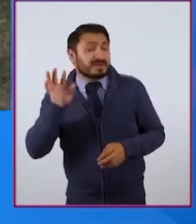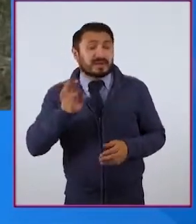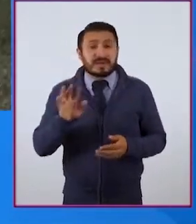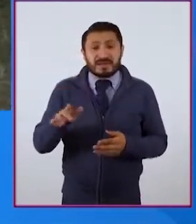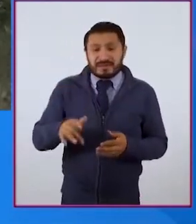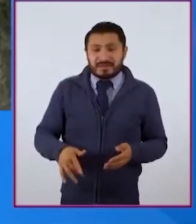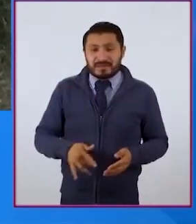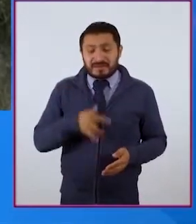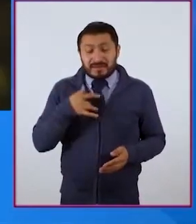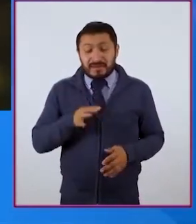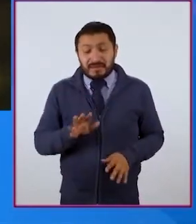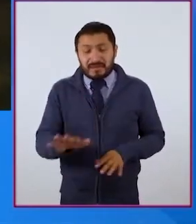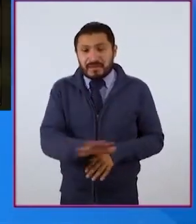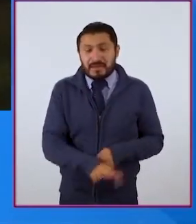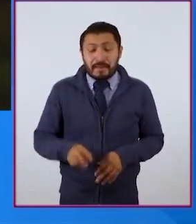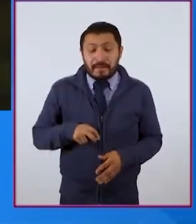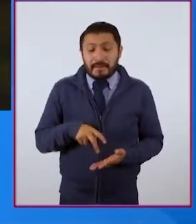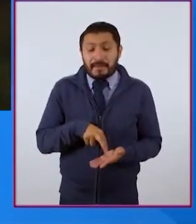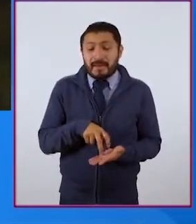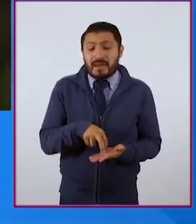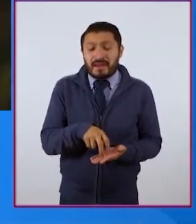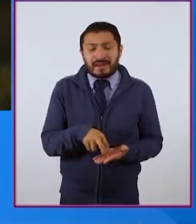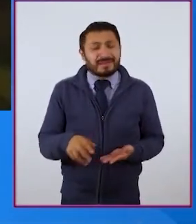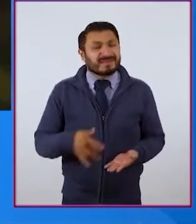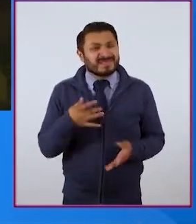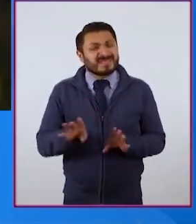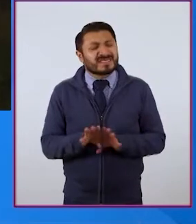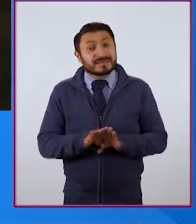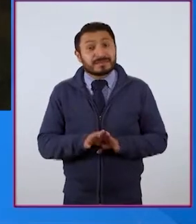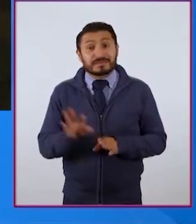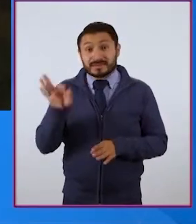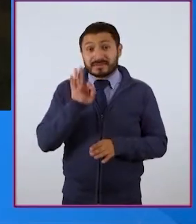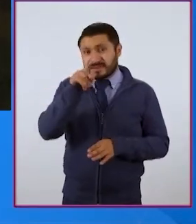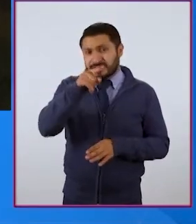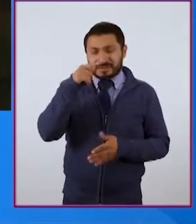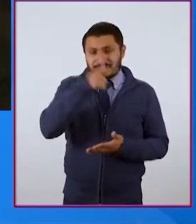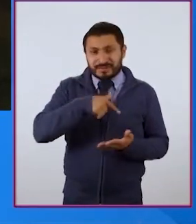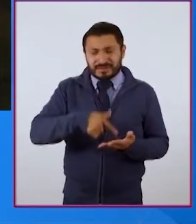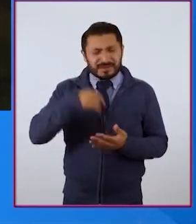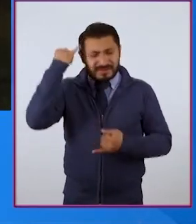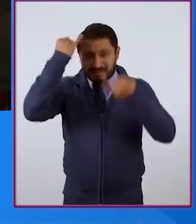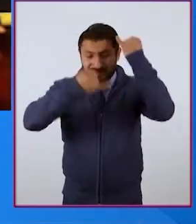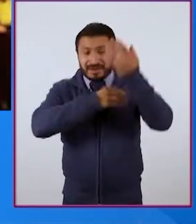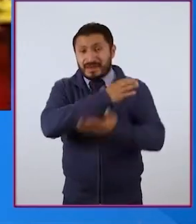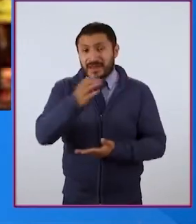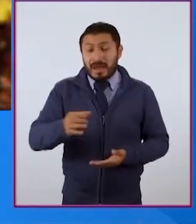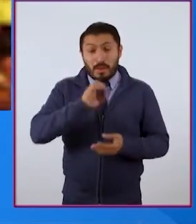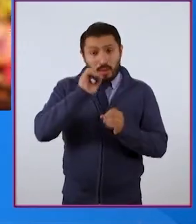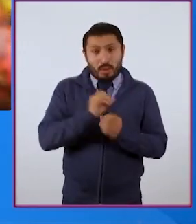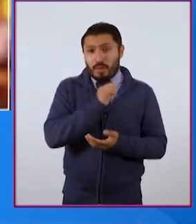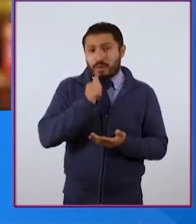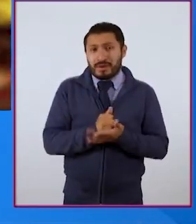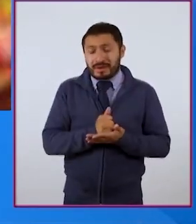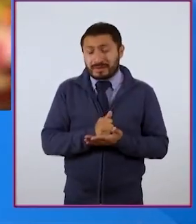al caminar? Probablemente el lugar que imaginaste es del campo o de la ciudad, ¿cierto?